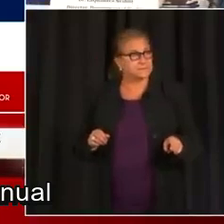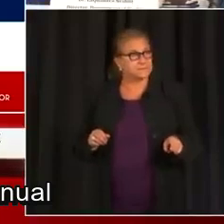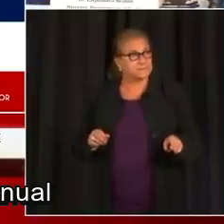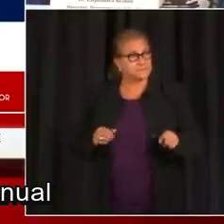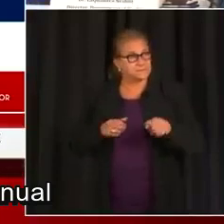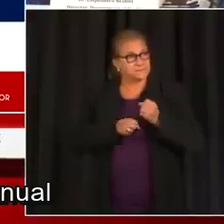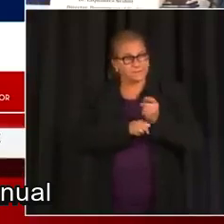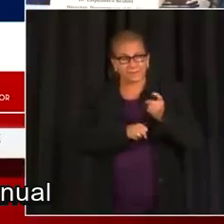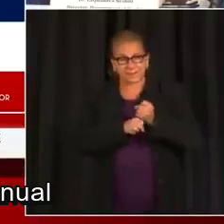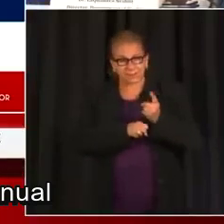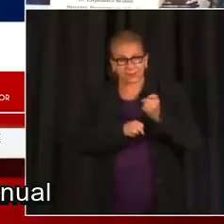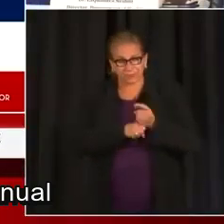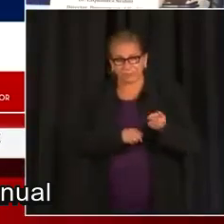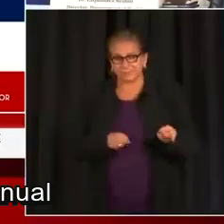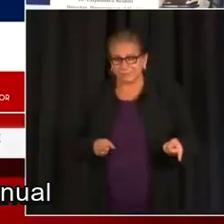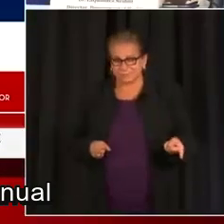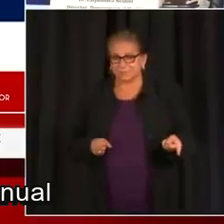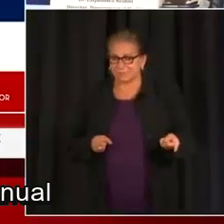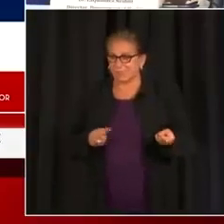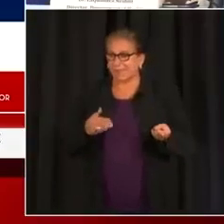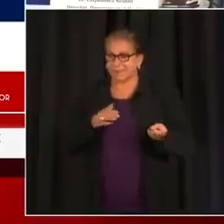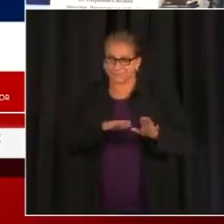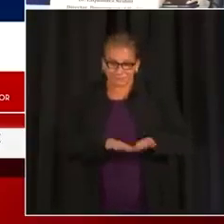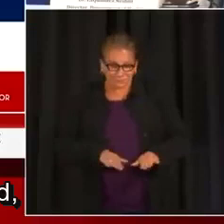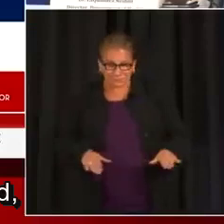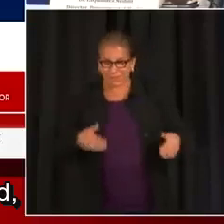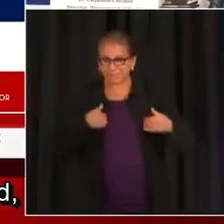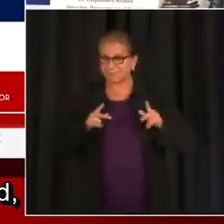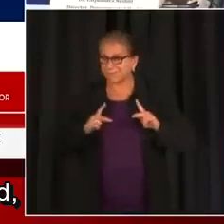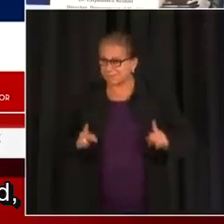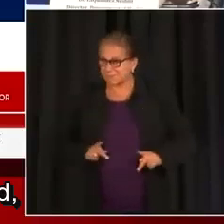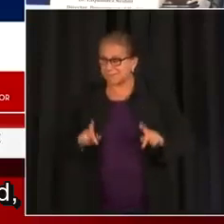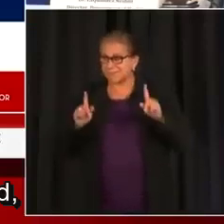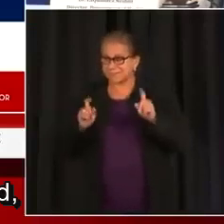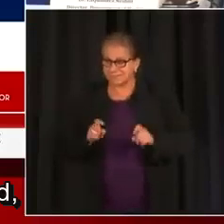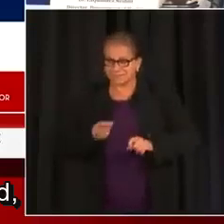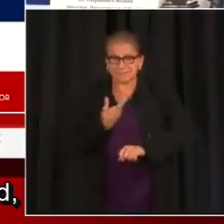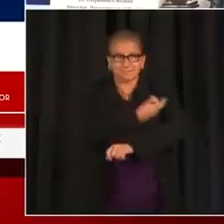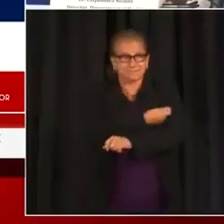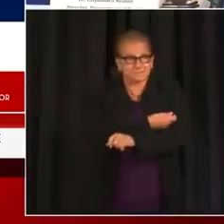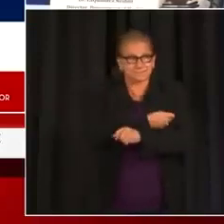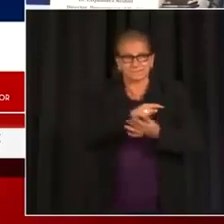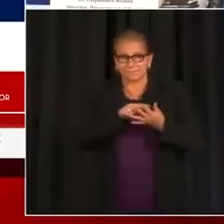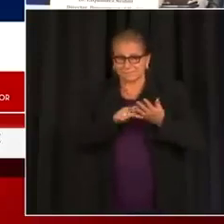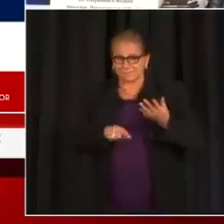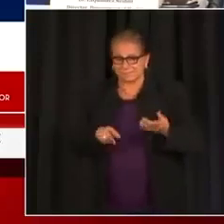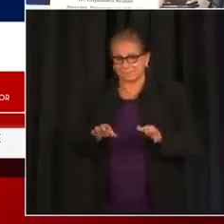deben ir a revisarse con un doctor o con un profesional de la salud.